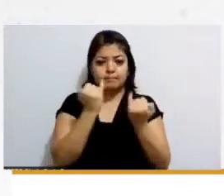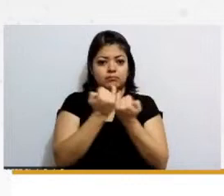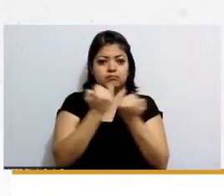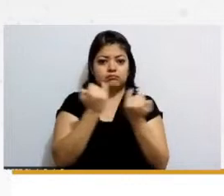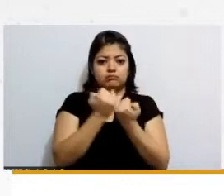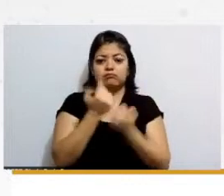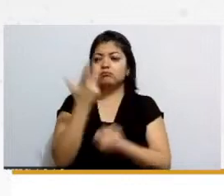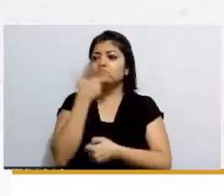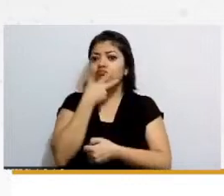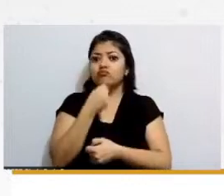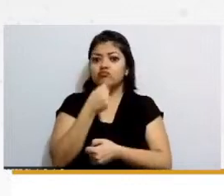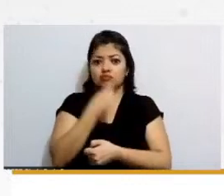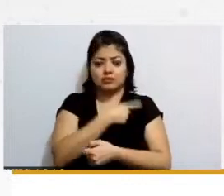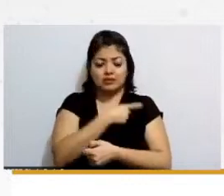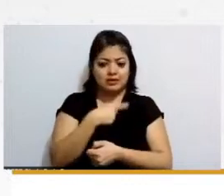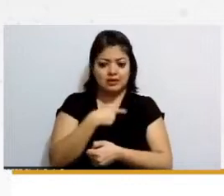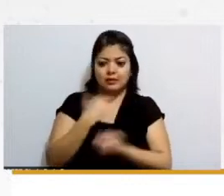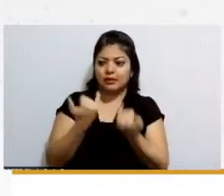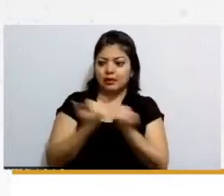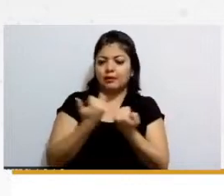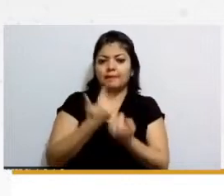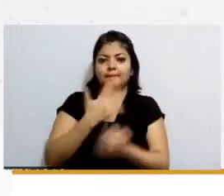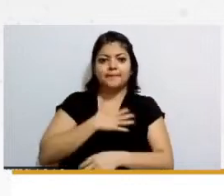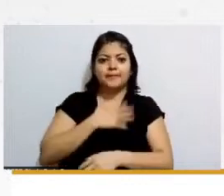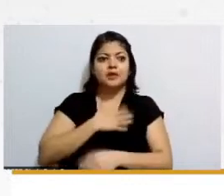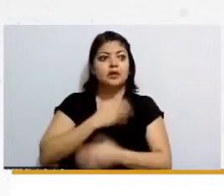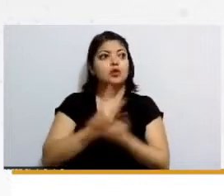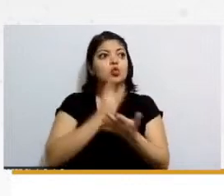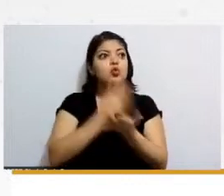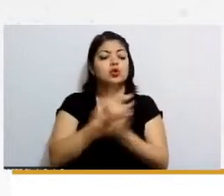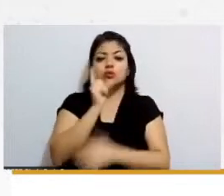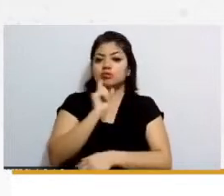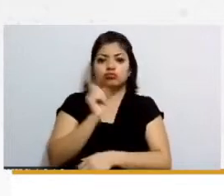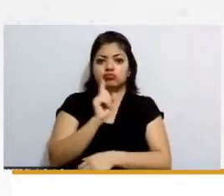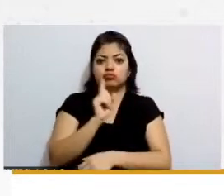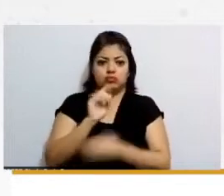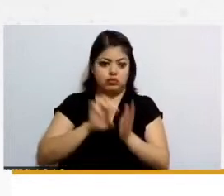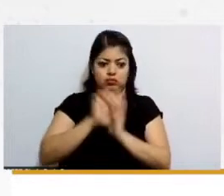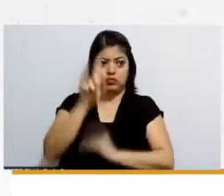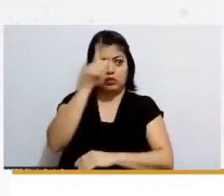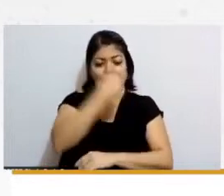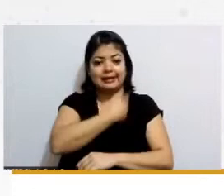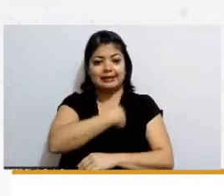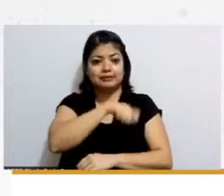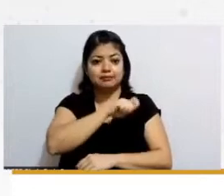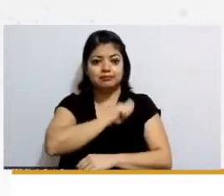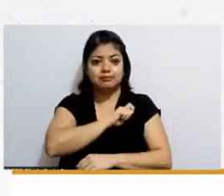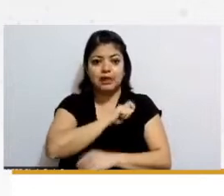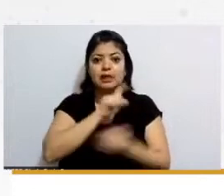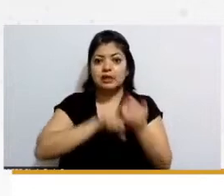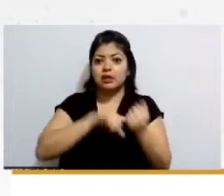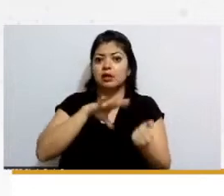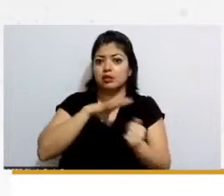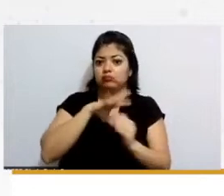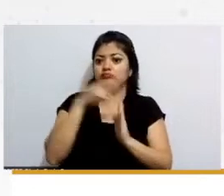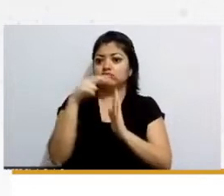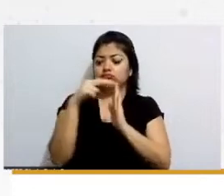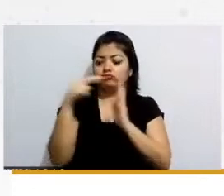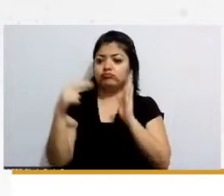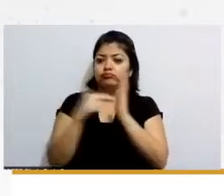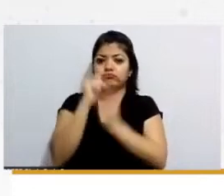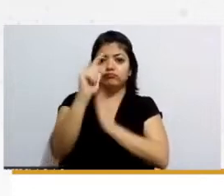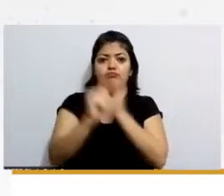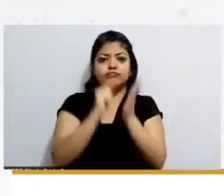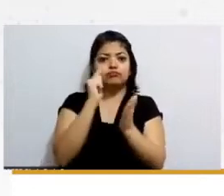esté al pendiente también no solo la mujer en España sí ya está regulado esta parte de que